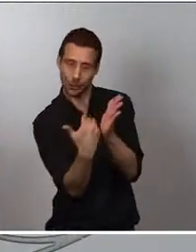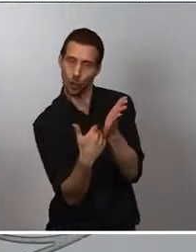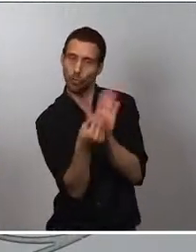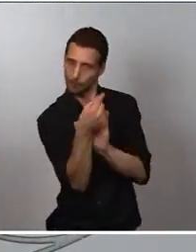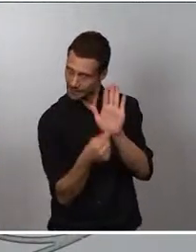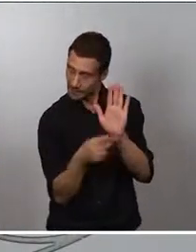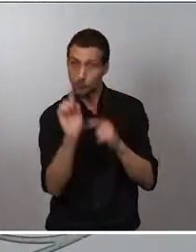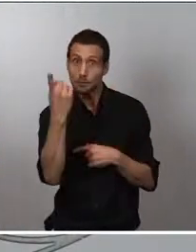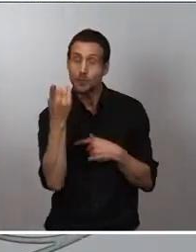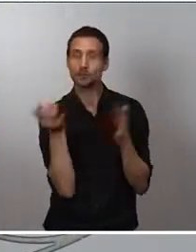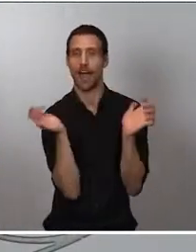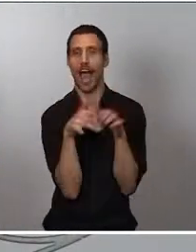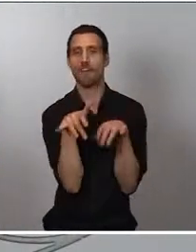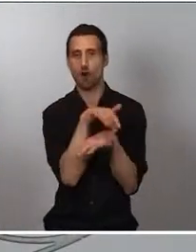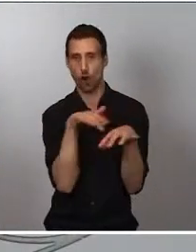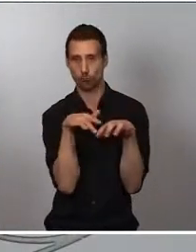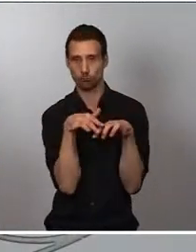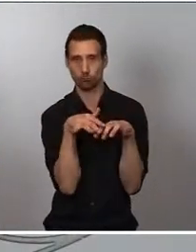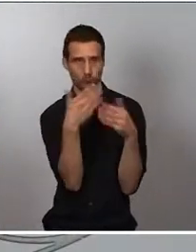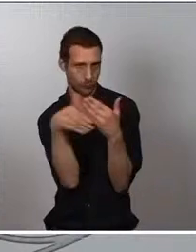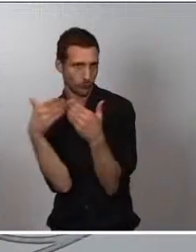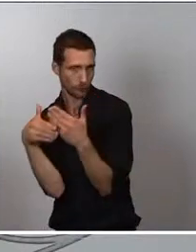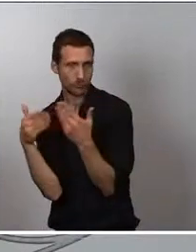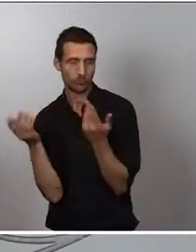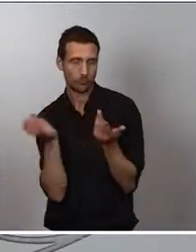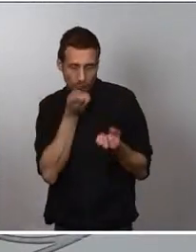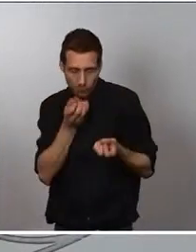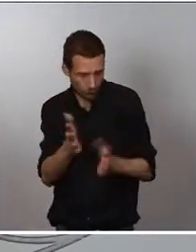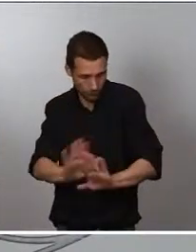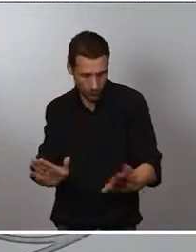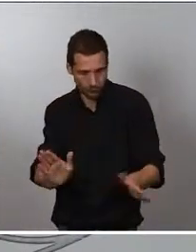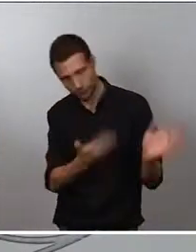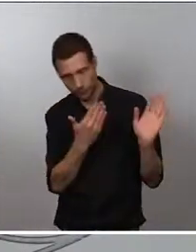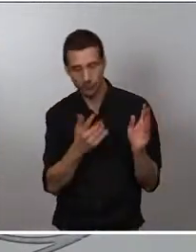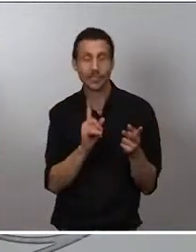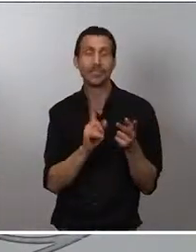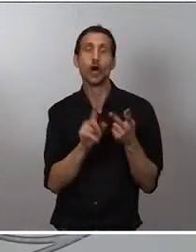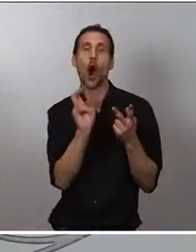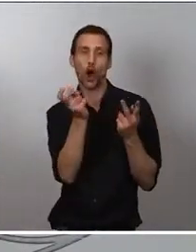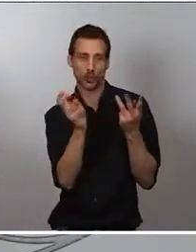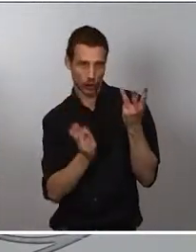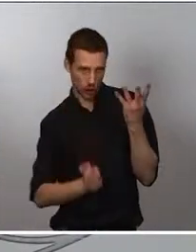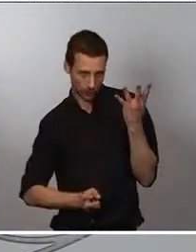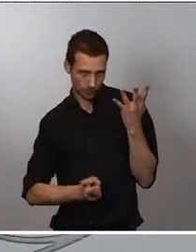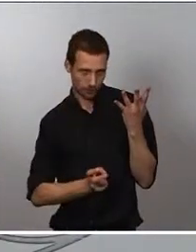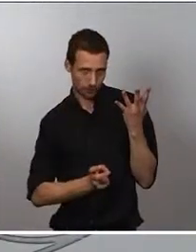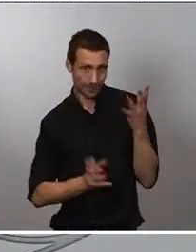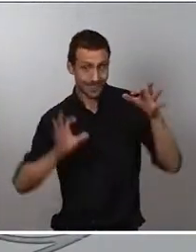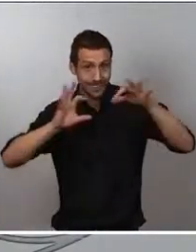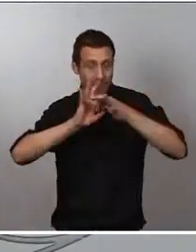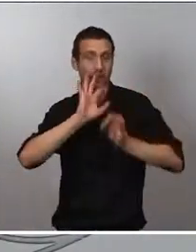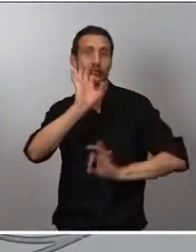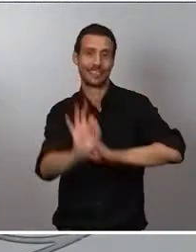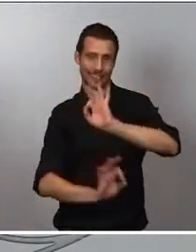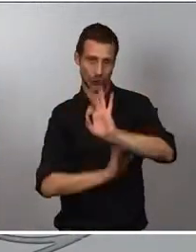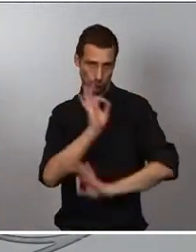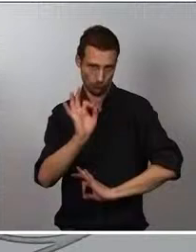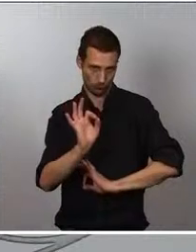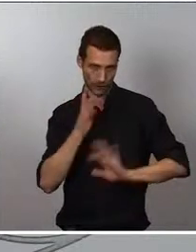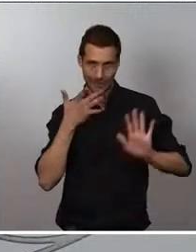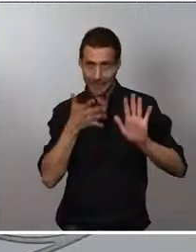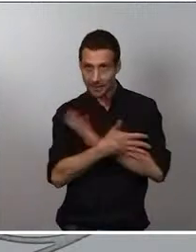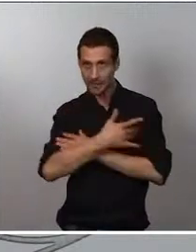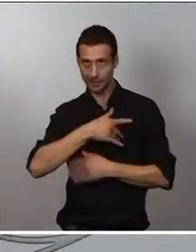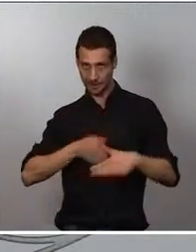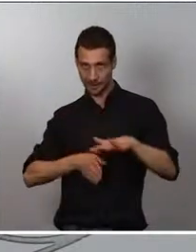comentar. Pero también hay una serie de medidas relativas a la organización, es decir, a los accesos escalonados y salidas